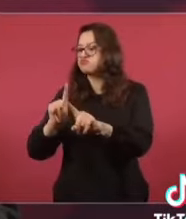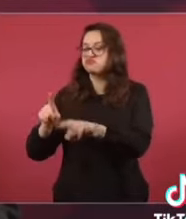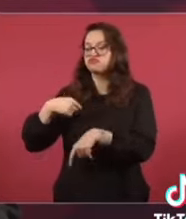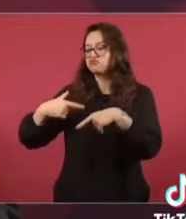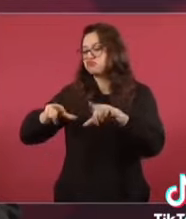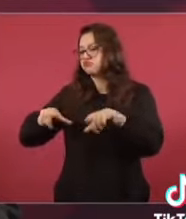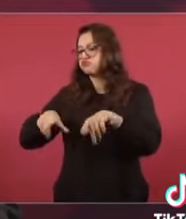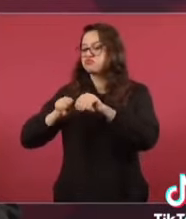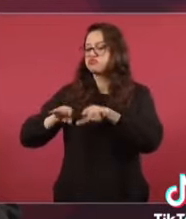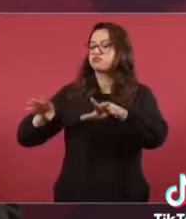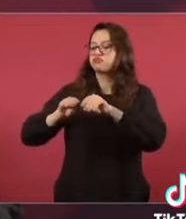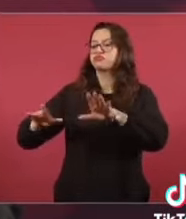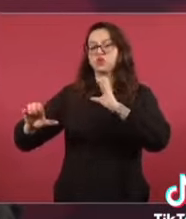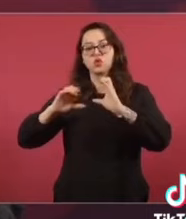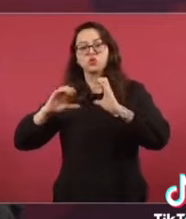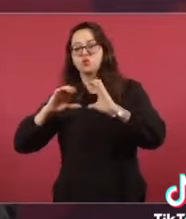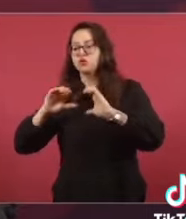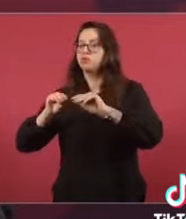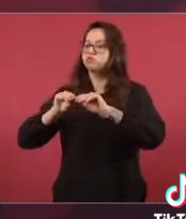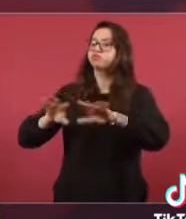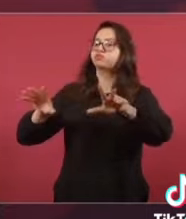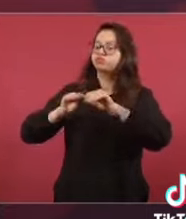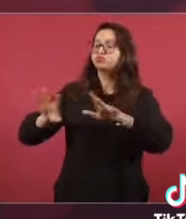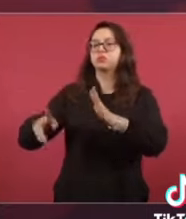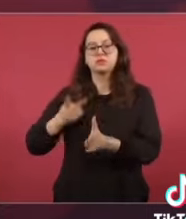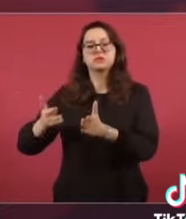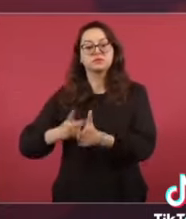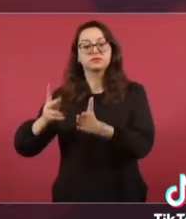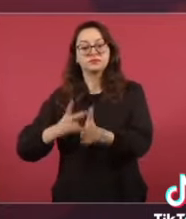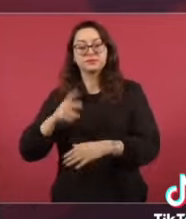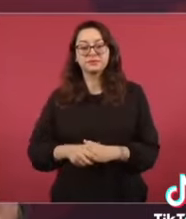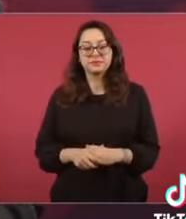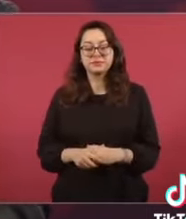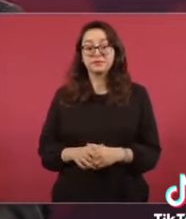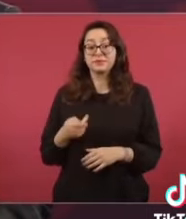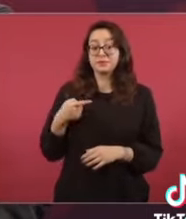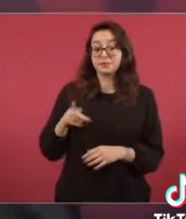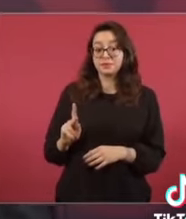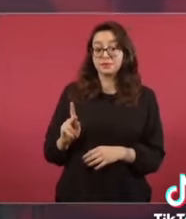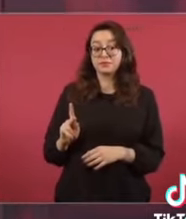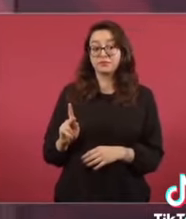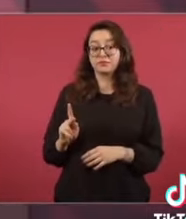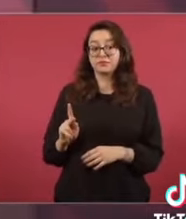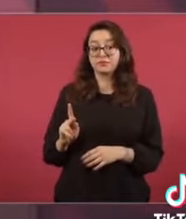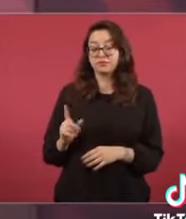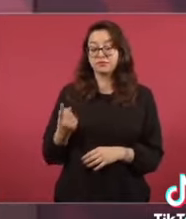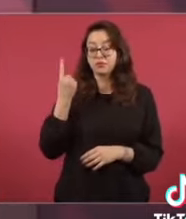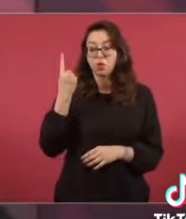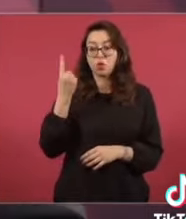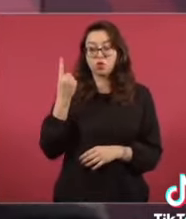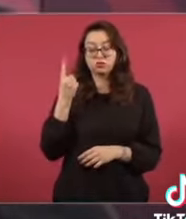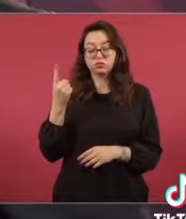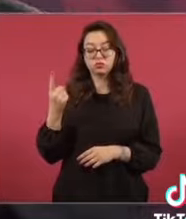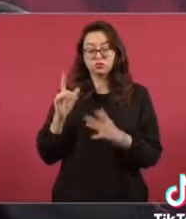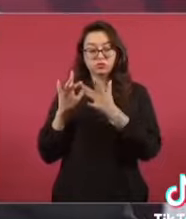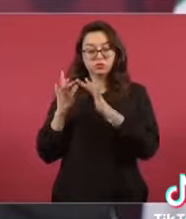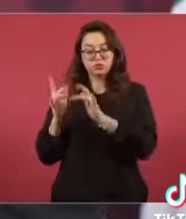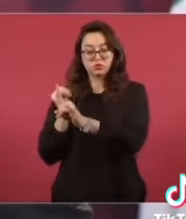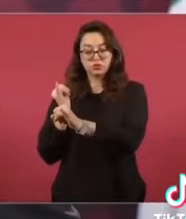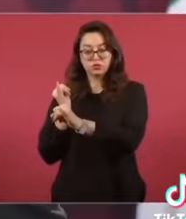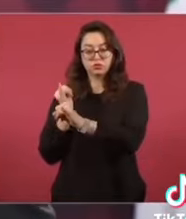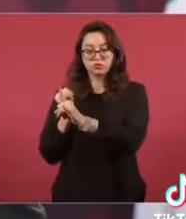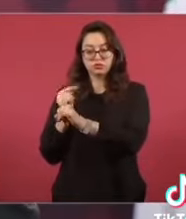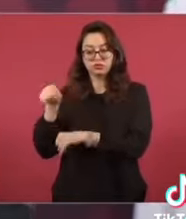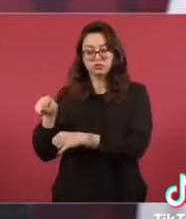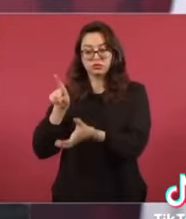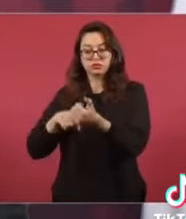y no había podido estar presente en una red que la